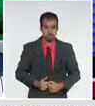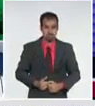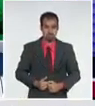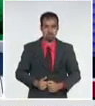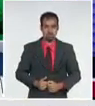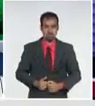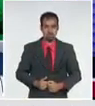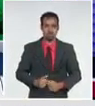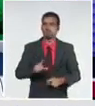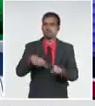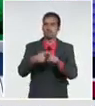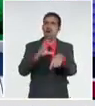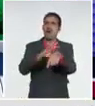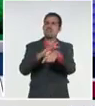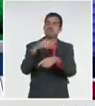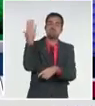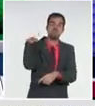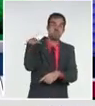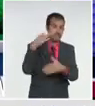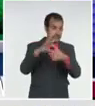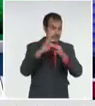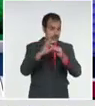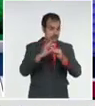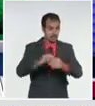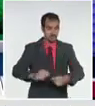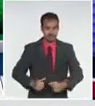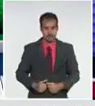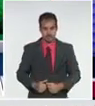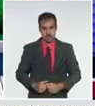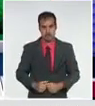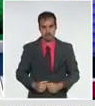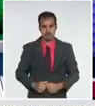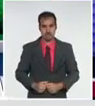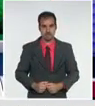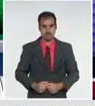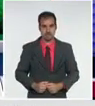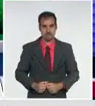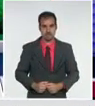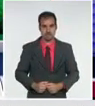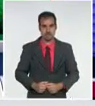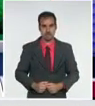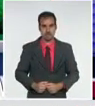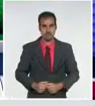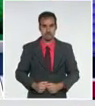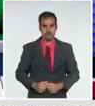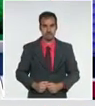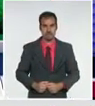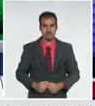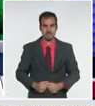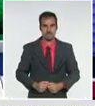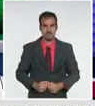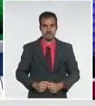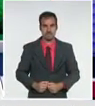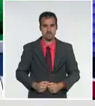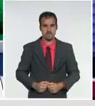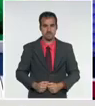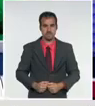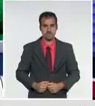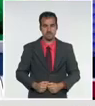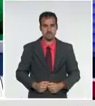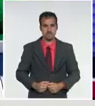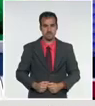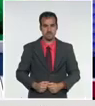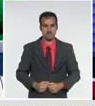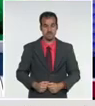obstructiva crónica. Esta paciente, manteniéndose en ingreso domiciliario